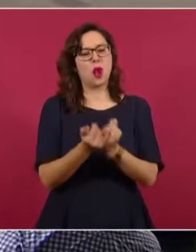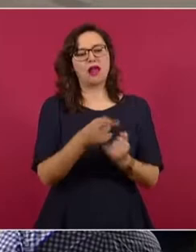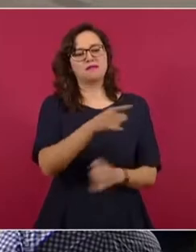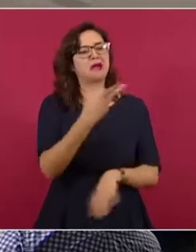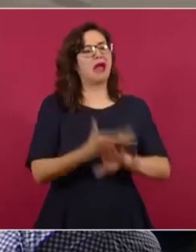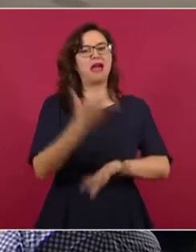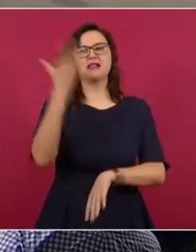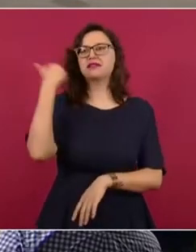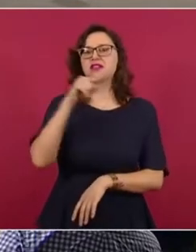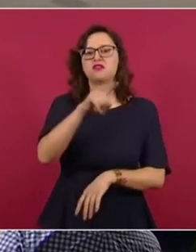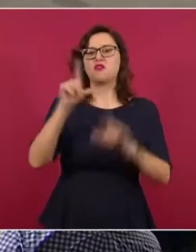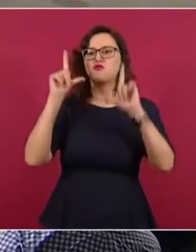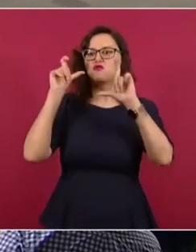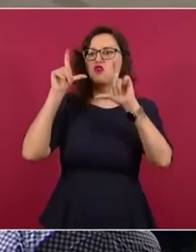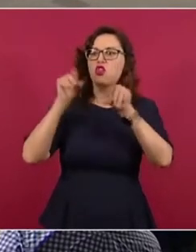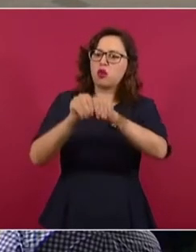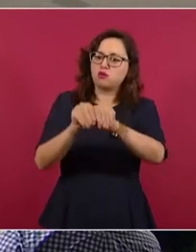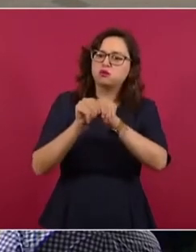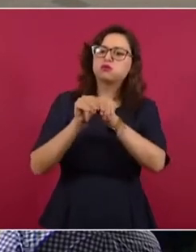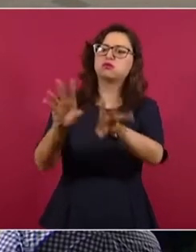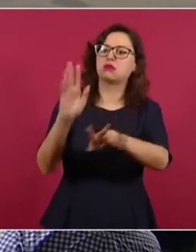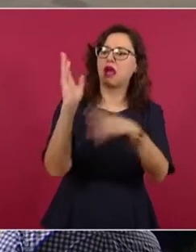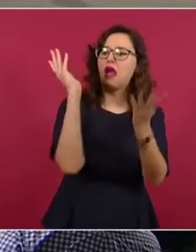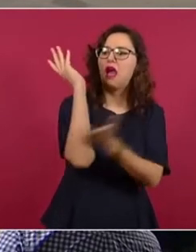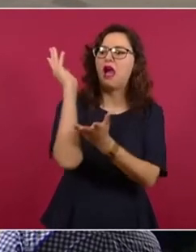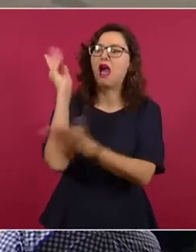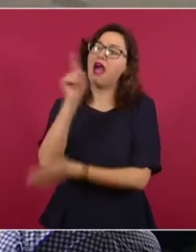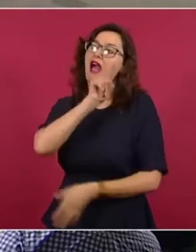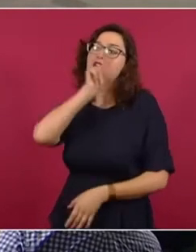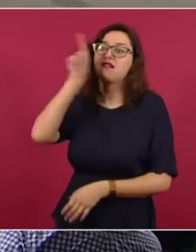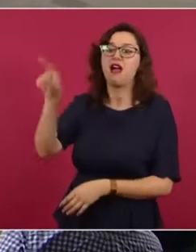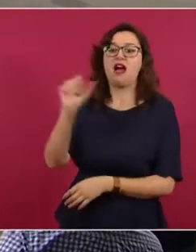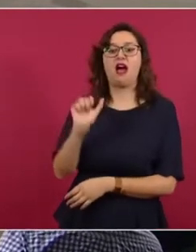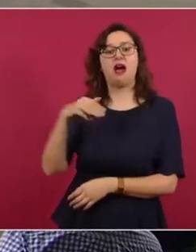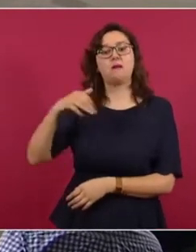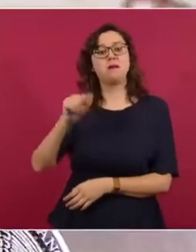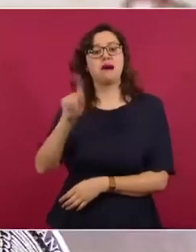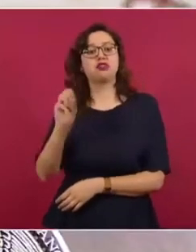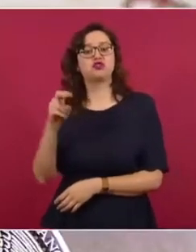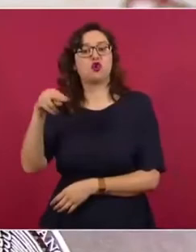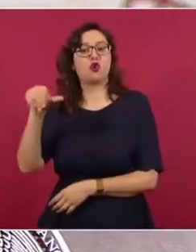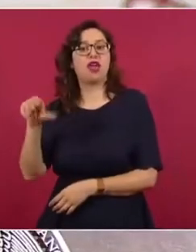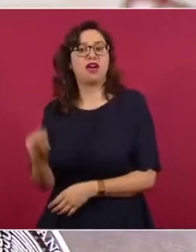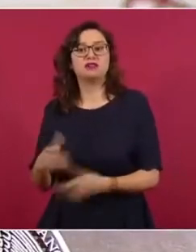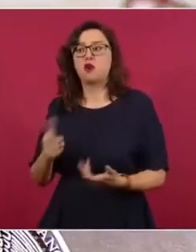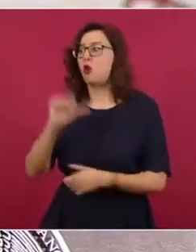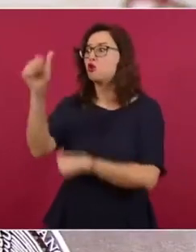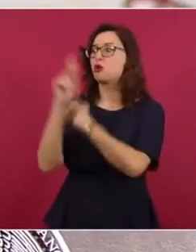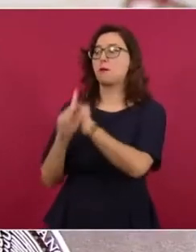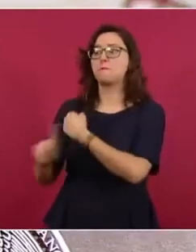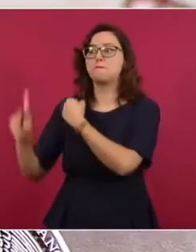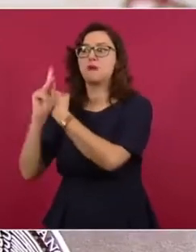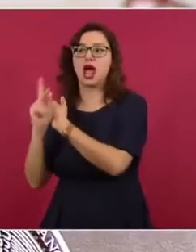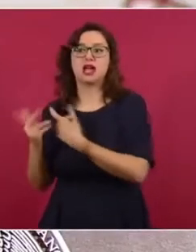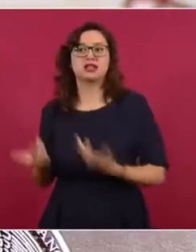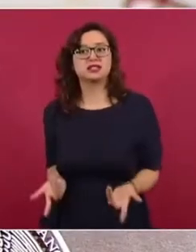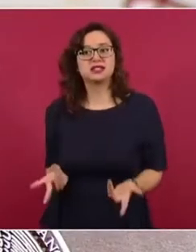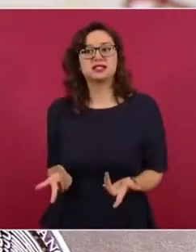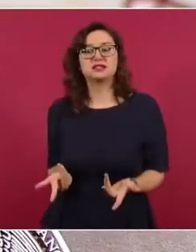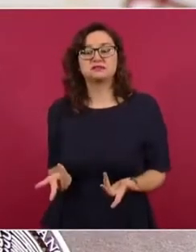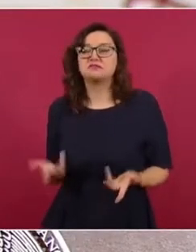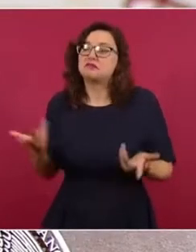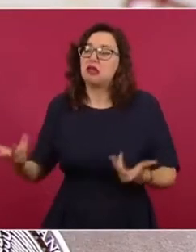Amazonas, como si fueran de la península de Yucatán. Resultado del Tren Maya. De manera torpe pero